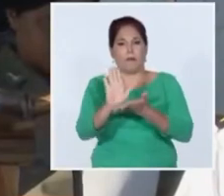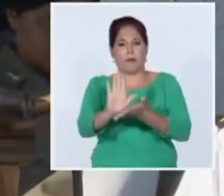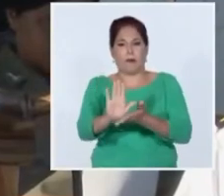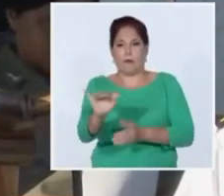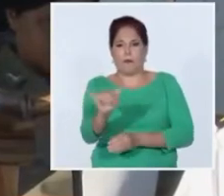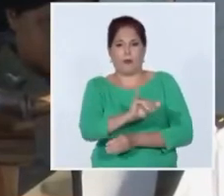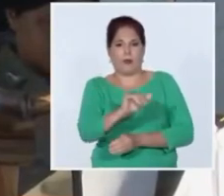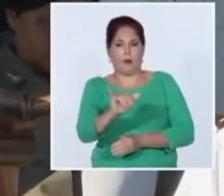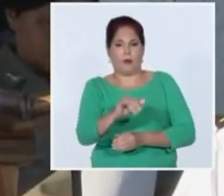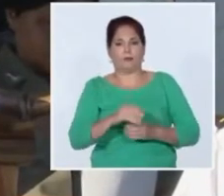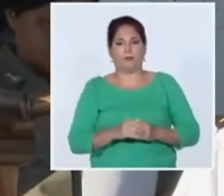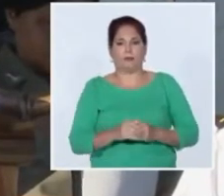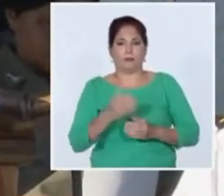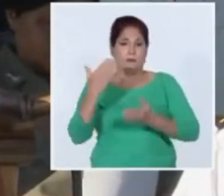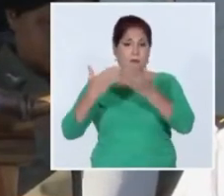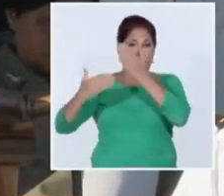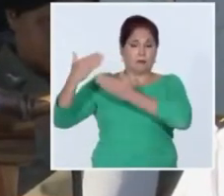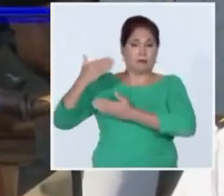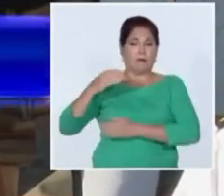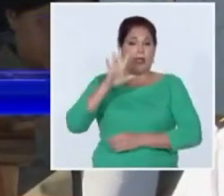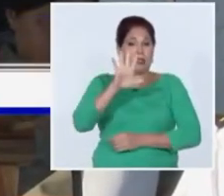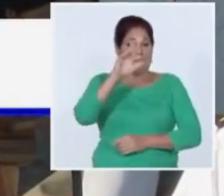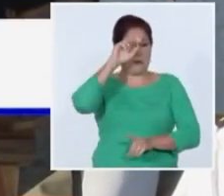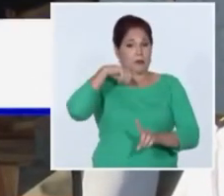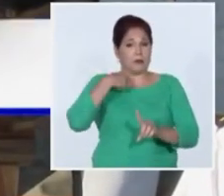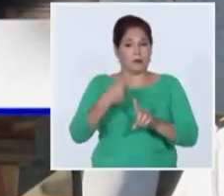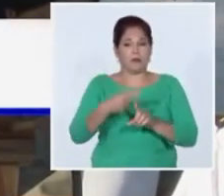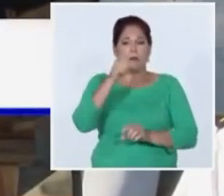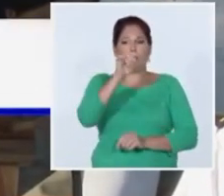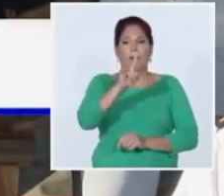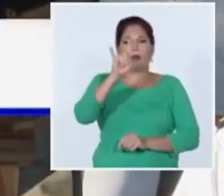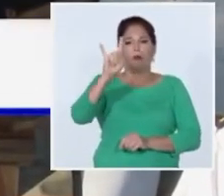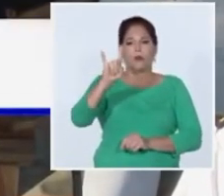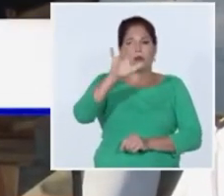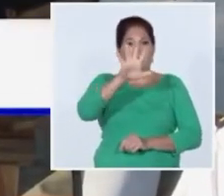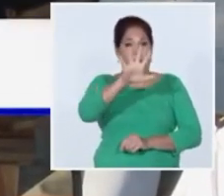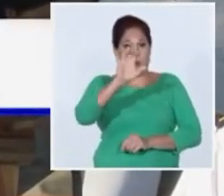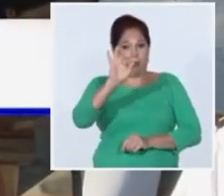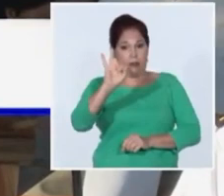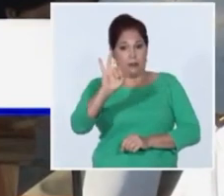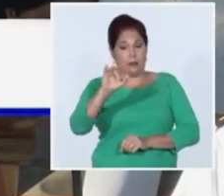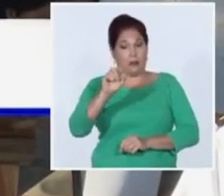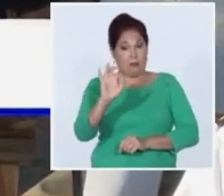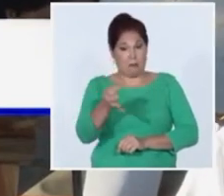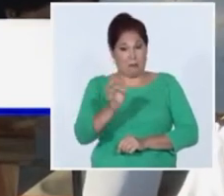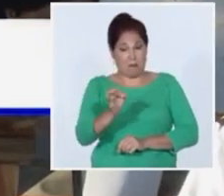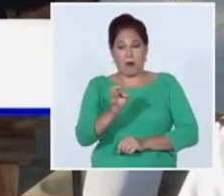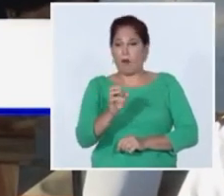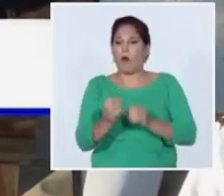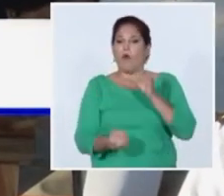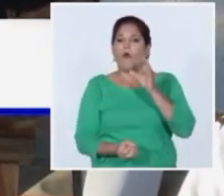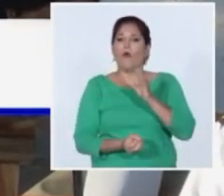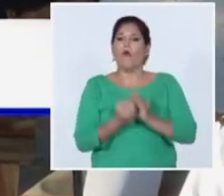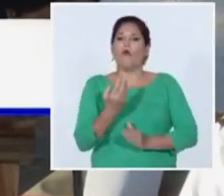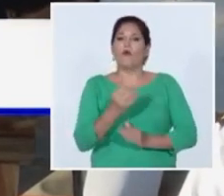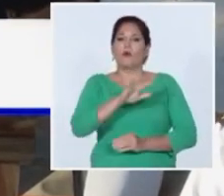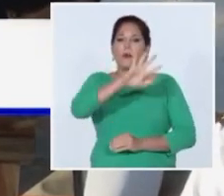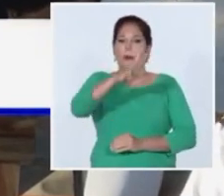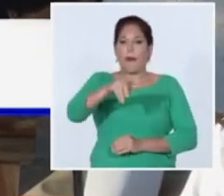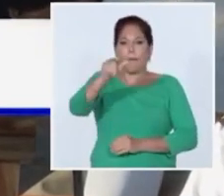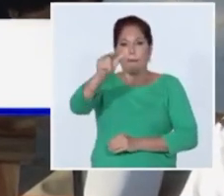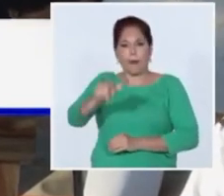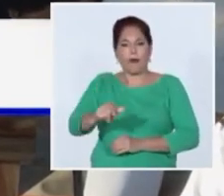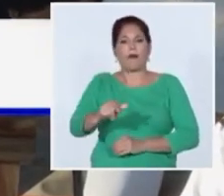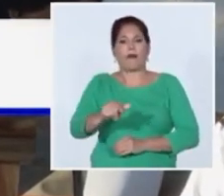heredero de aquellos que hicieron que el 5 de septiembre de 1957 quedara en la historia de la patria como uno de los